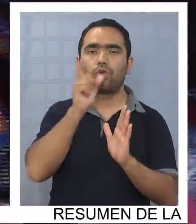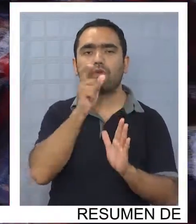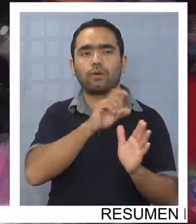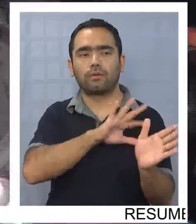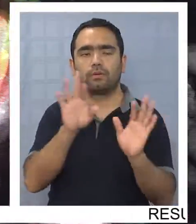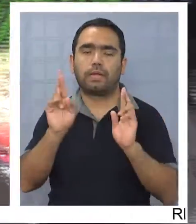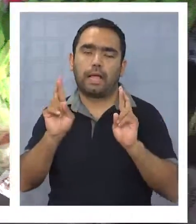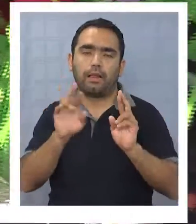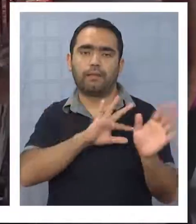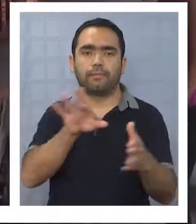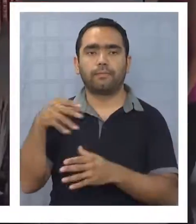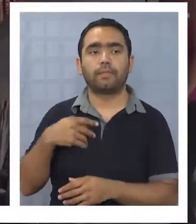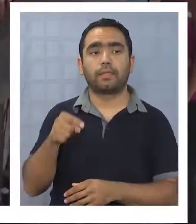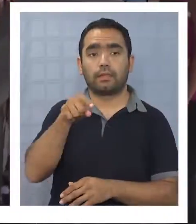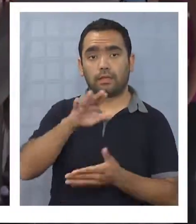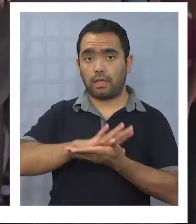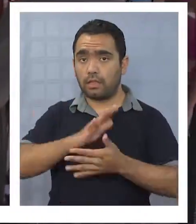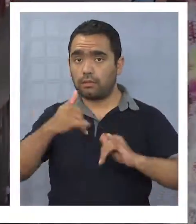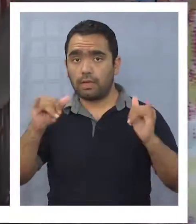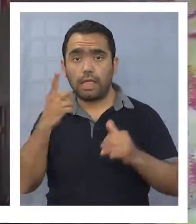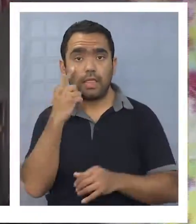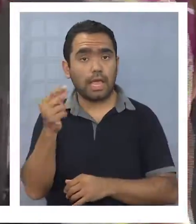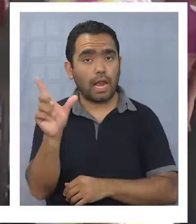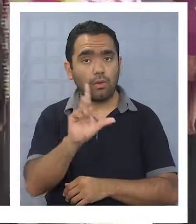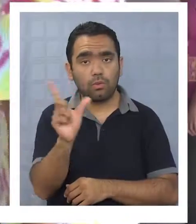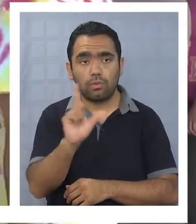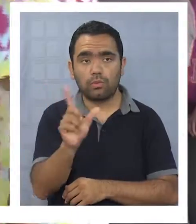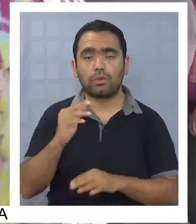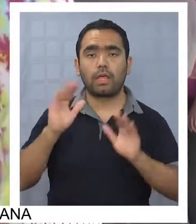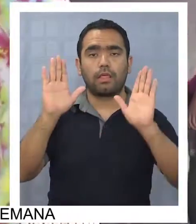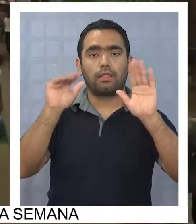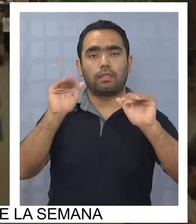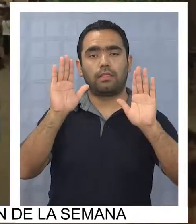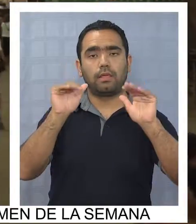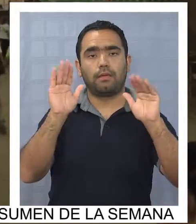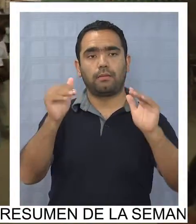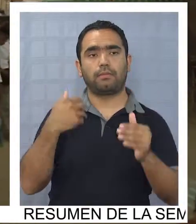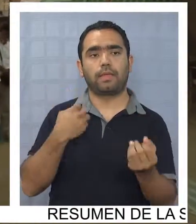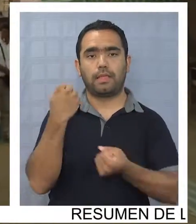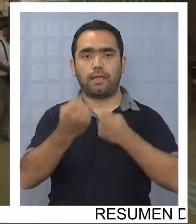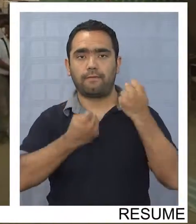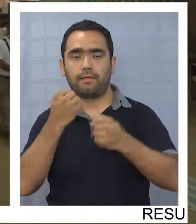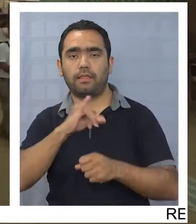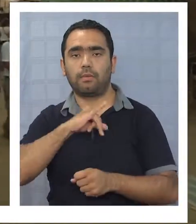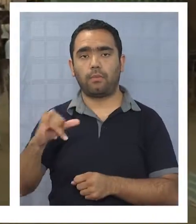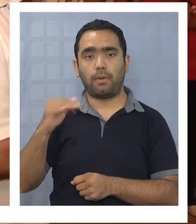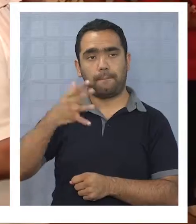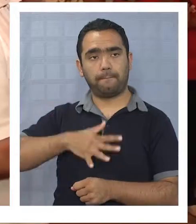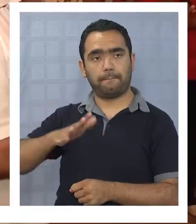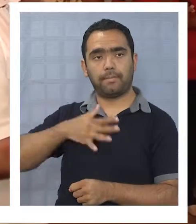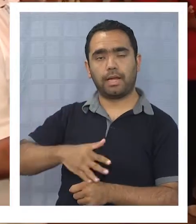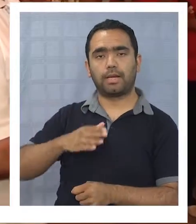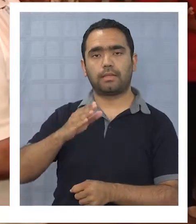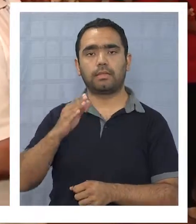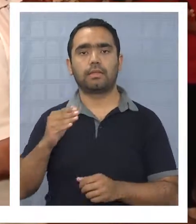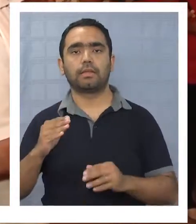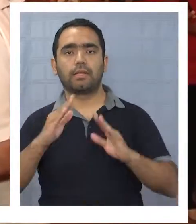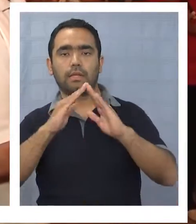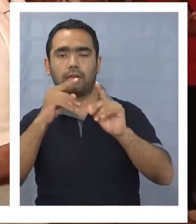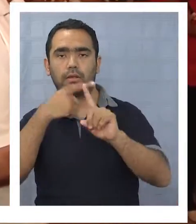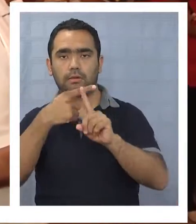actividades culminarán ese día lunes con la despedida de los bailes y el martes con la misa para los